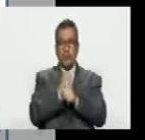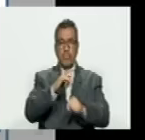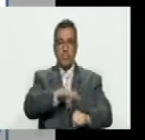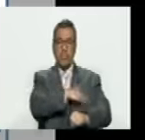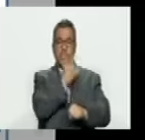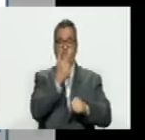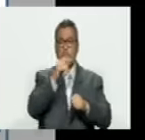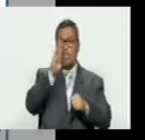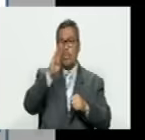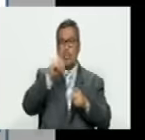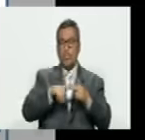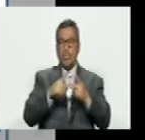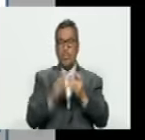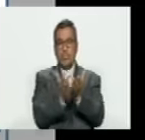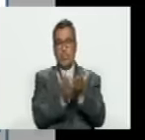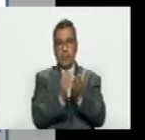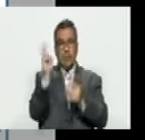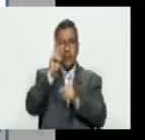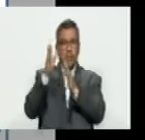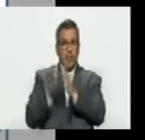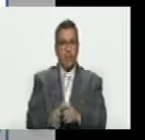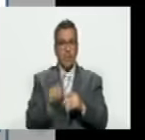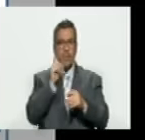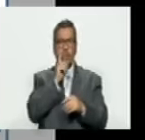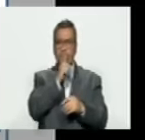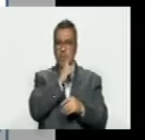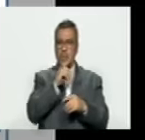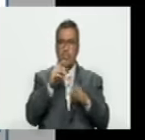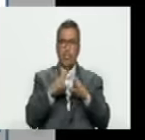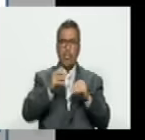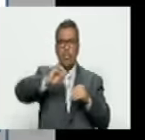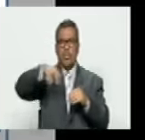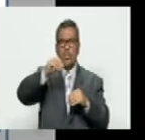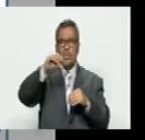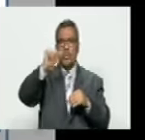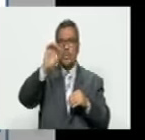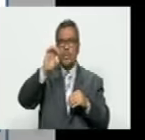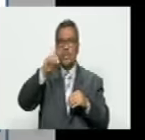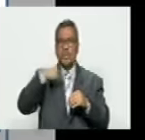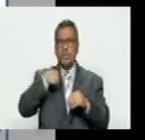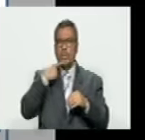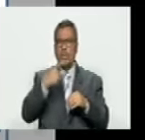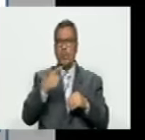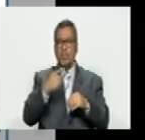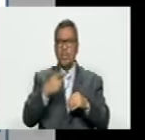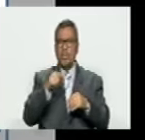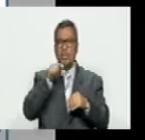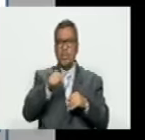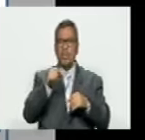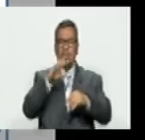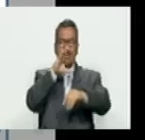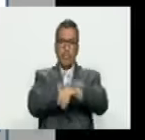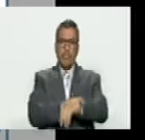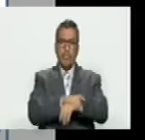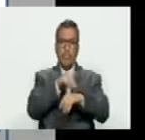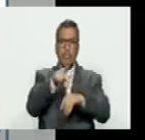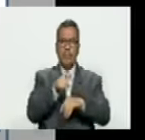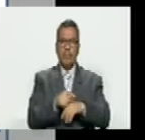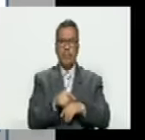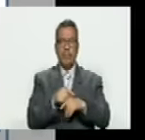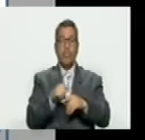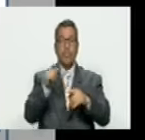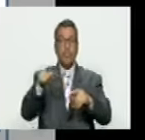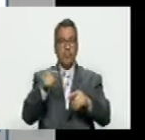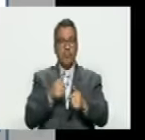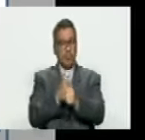Pernambuco un académico venezolano que es un nombre ficticio José Antonio Gómez que dice que él no pone su nombre porque lo van a meter preso porque la dictadura